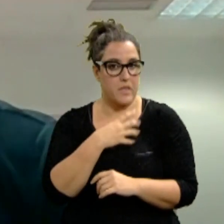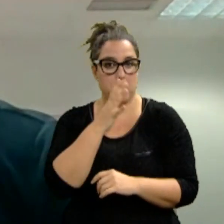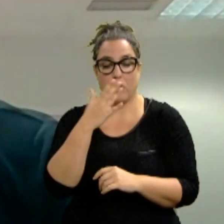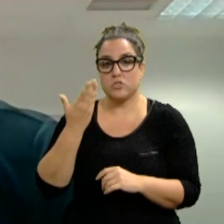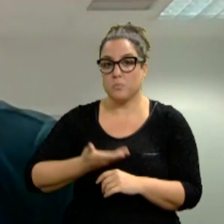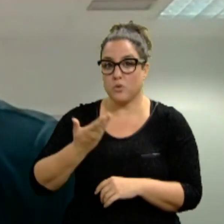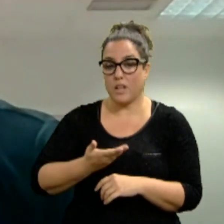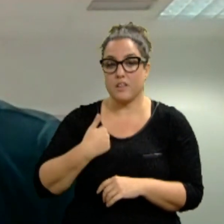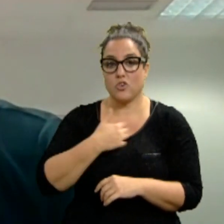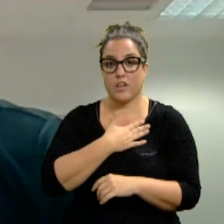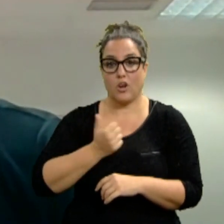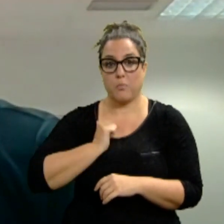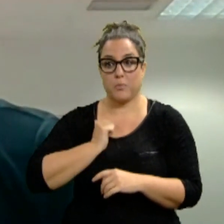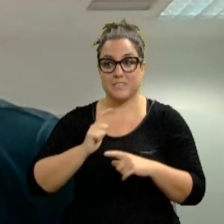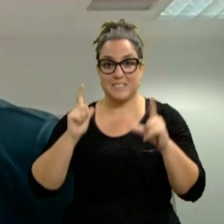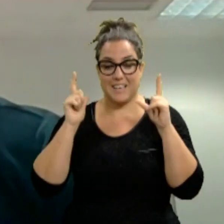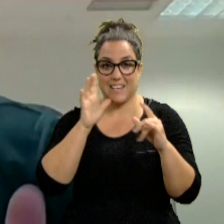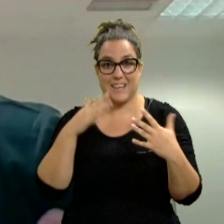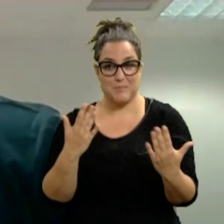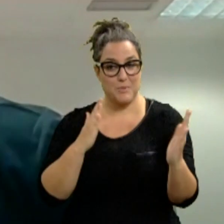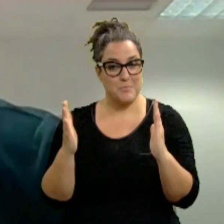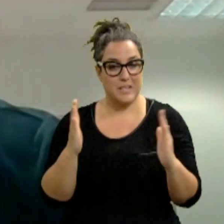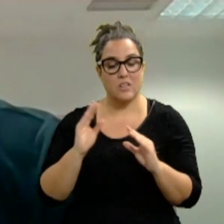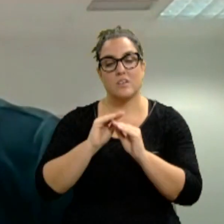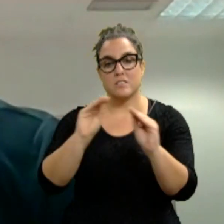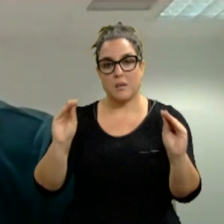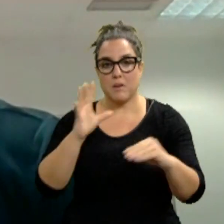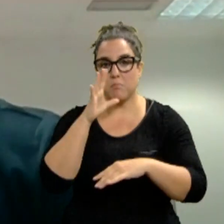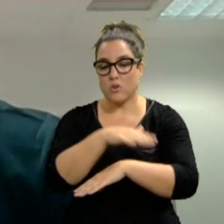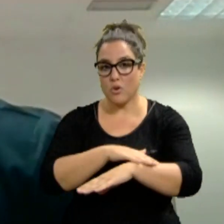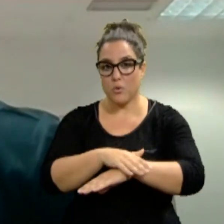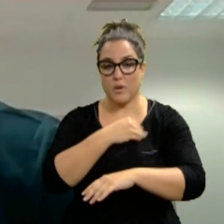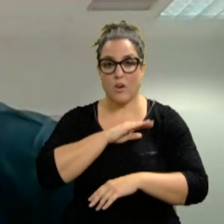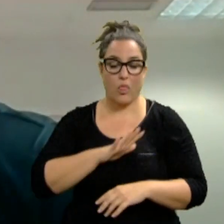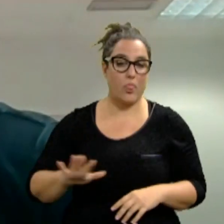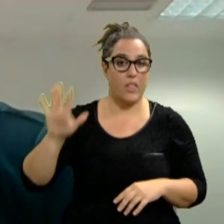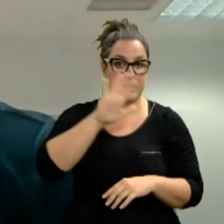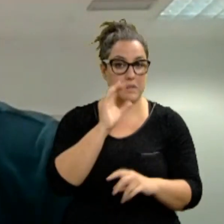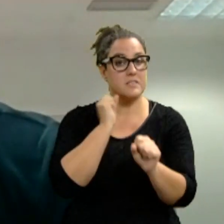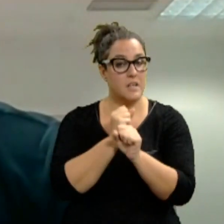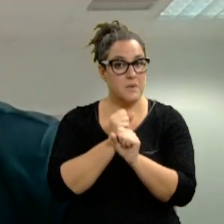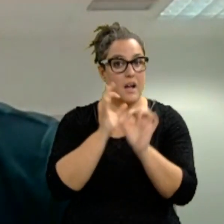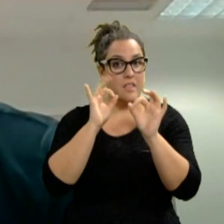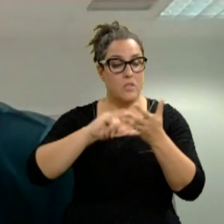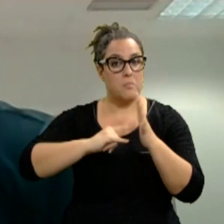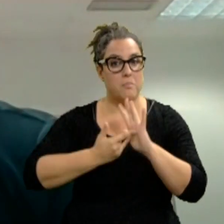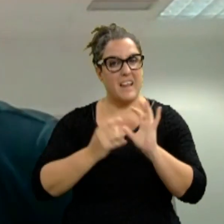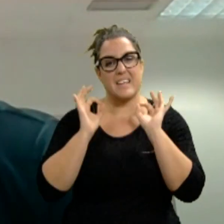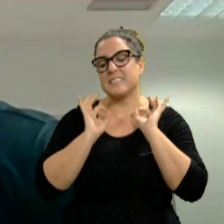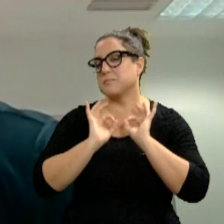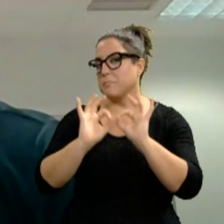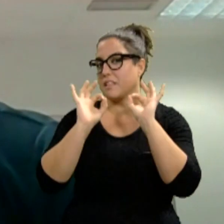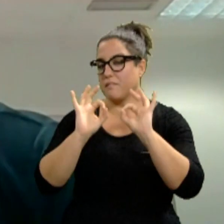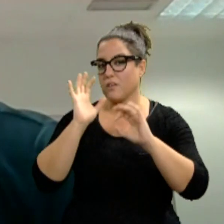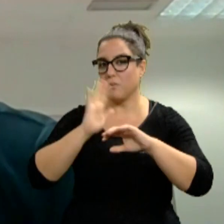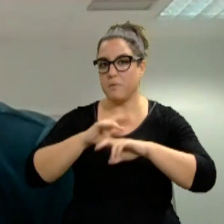aprovechar también este momento para hacer un llamamiento porque el gobierno estatal está trabajando precisamente en planes específicos para